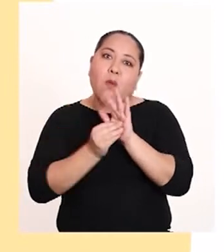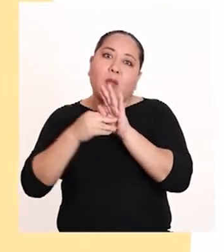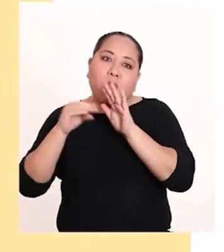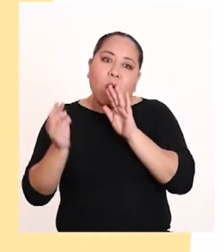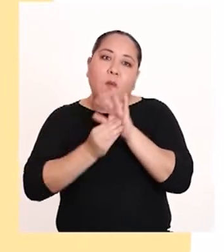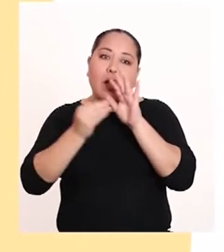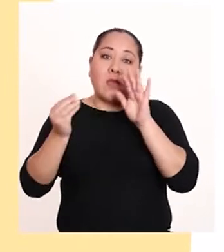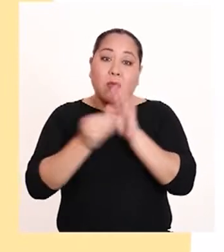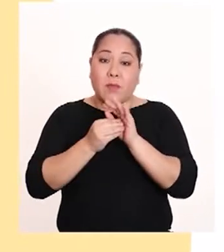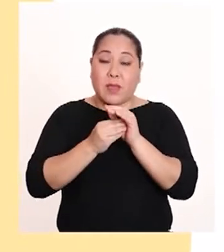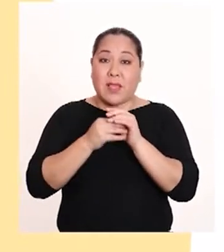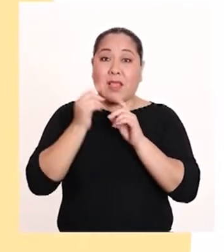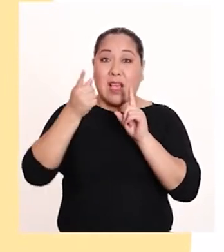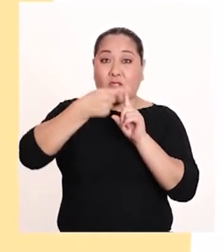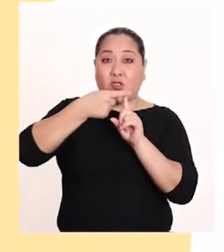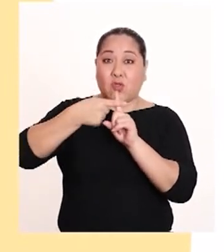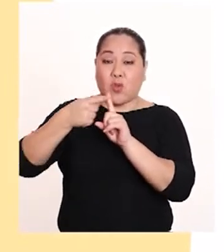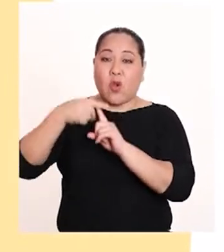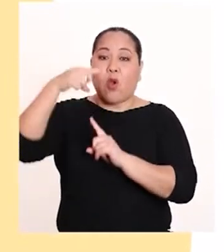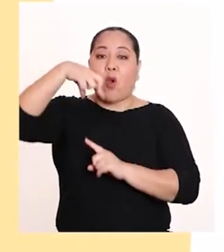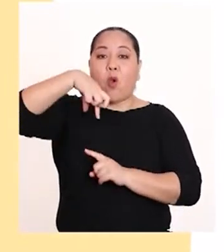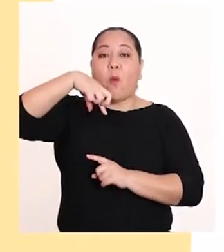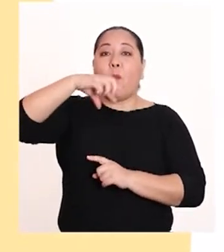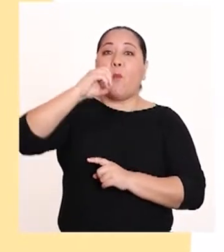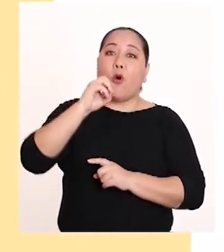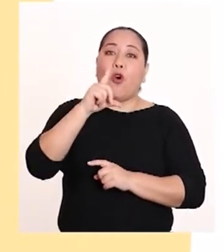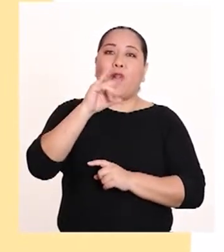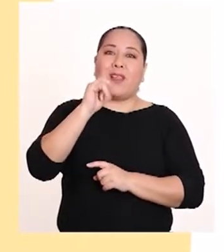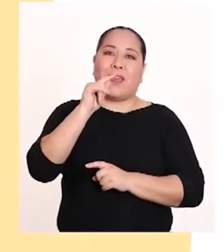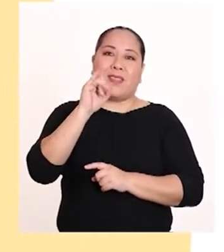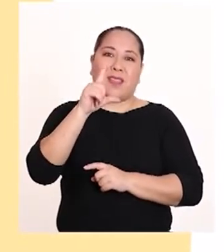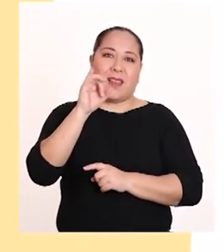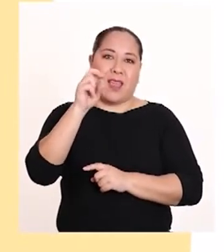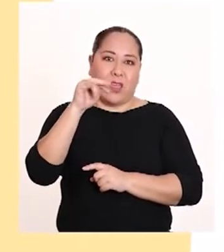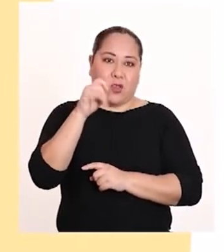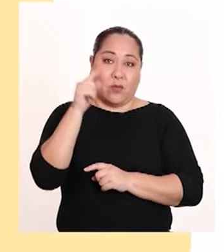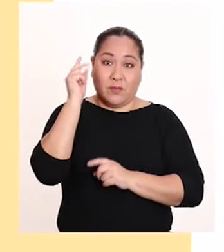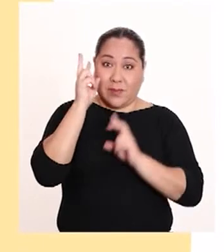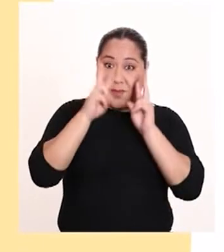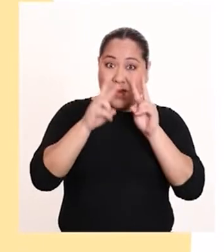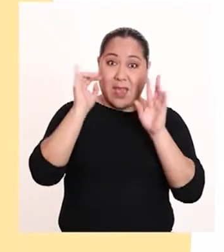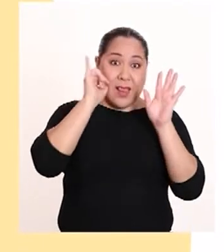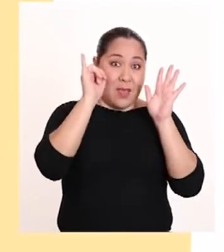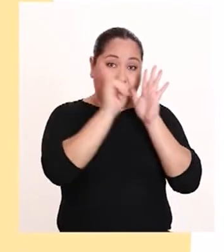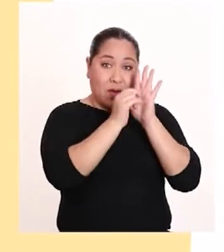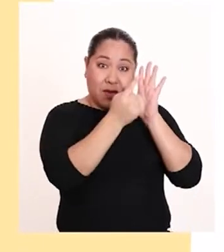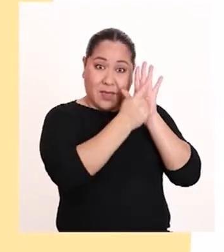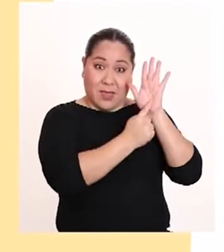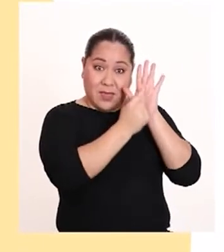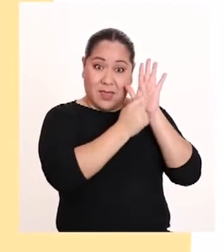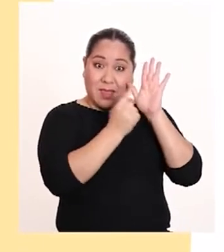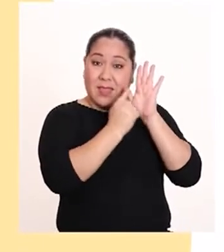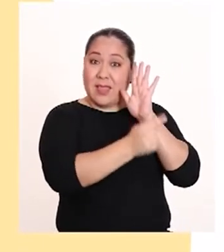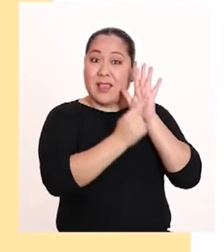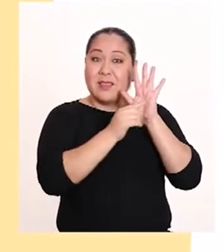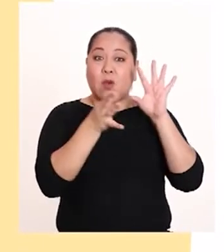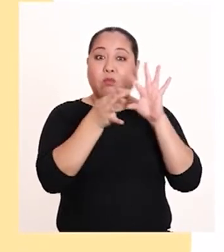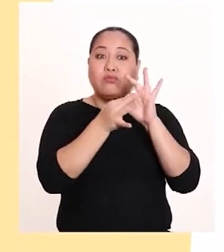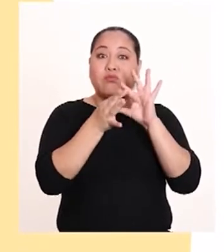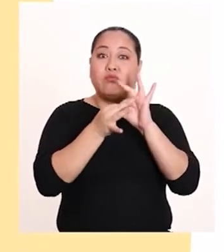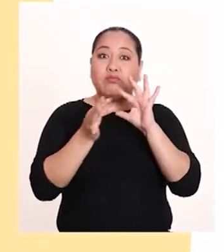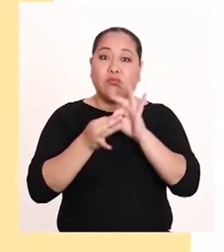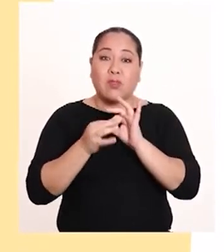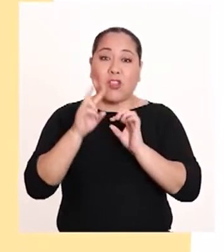la suma o polímero se llama polietileno. Como se observa en la figura, en esta reacción, el